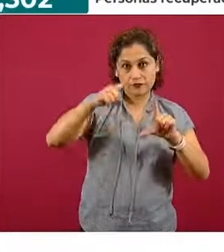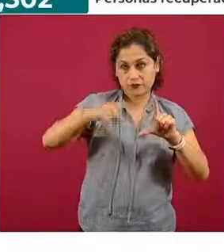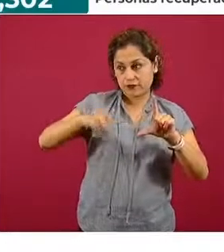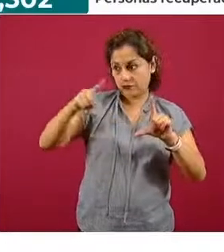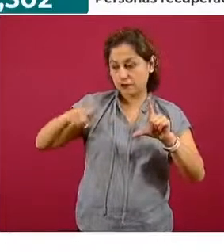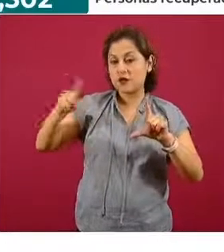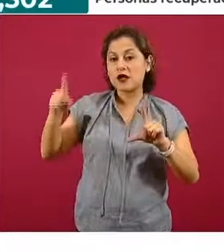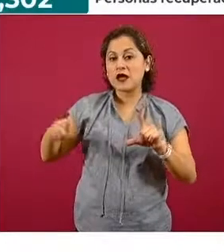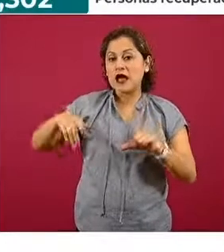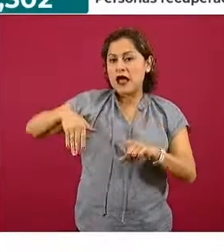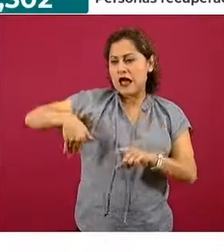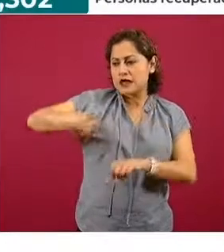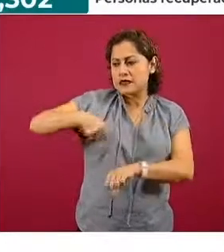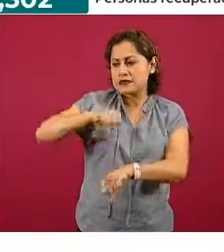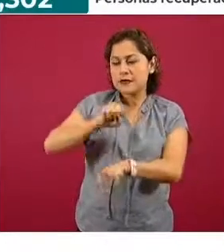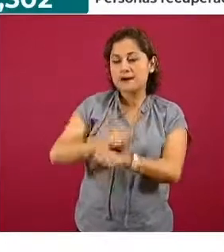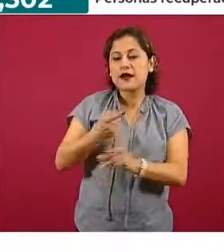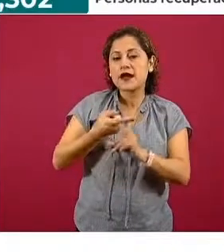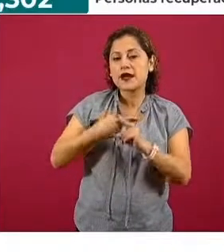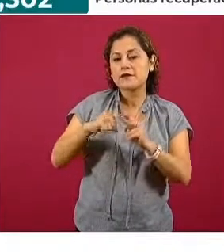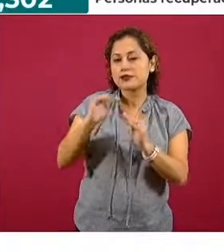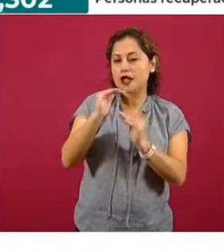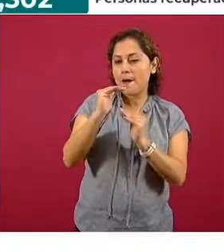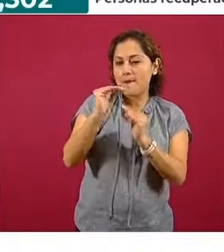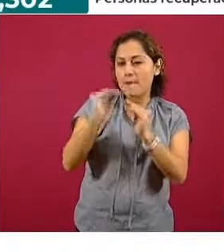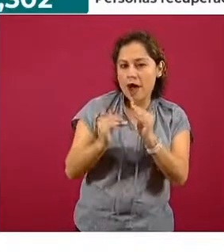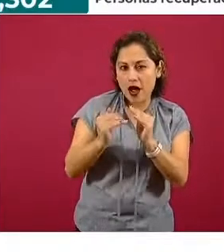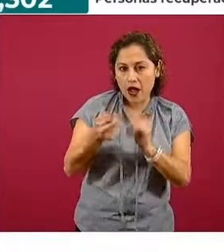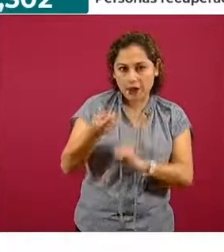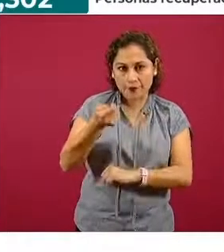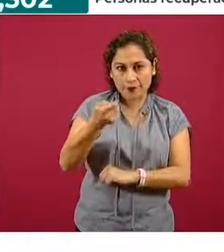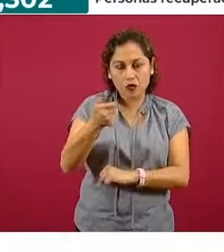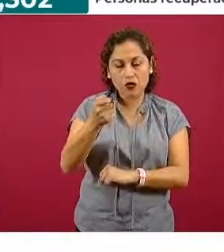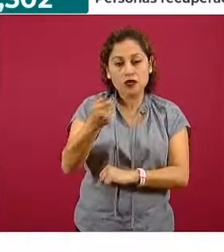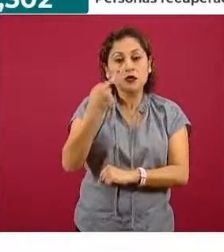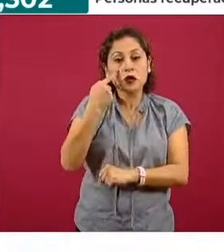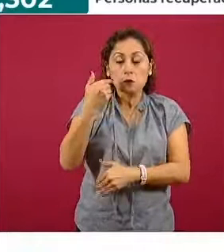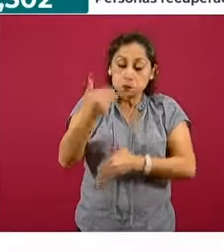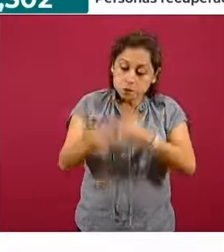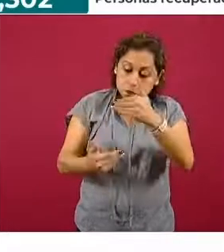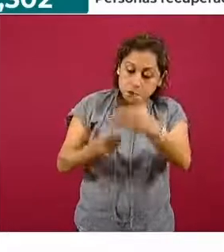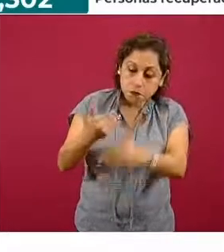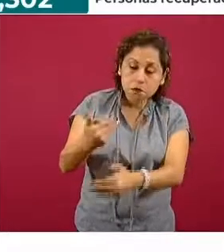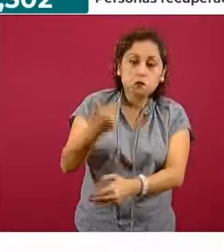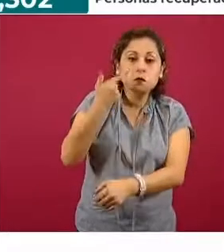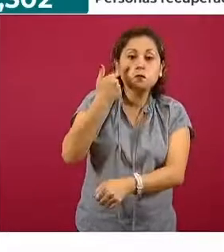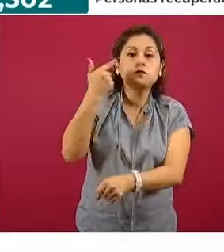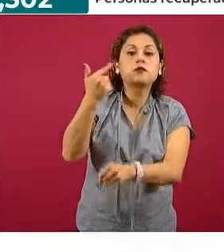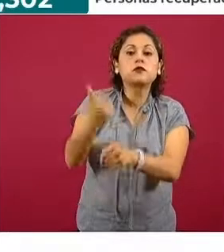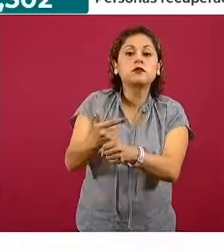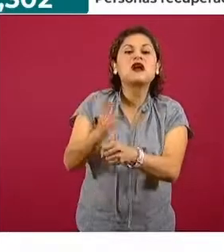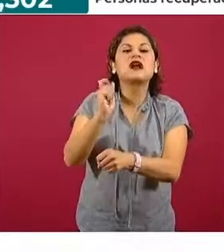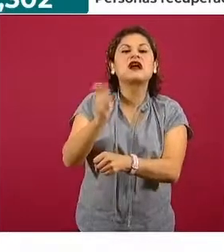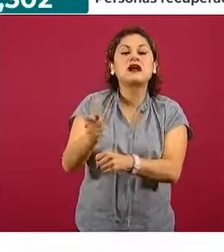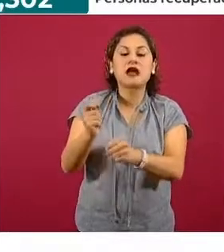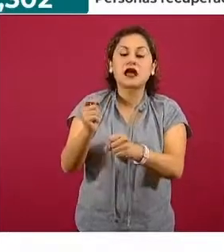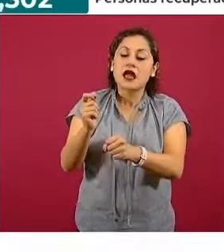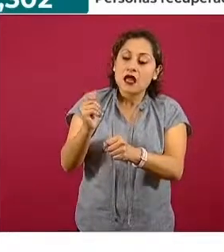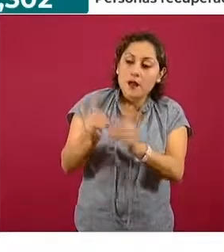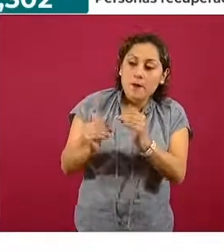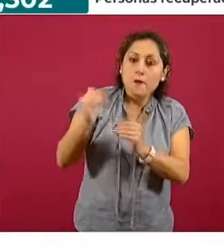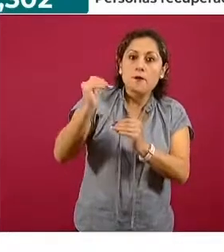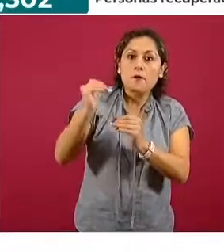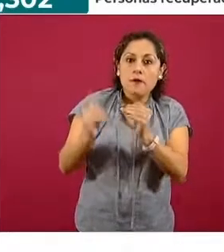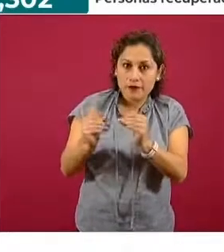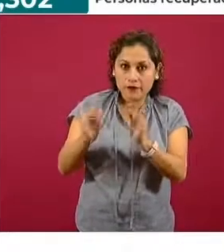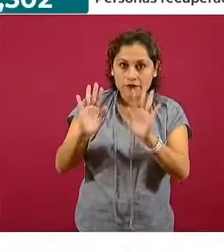iniciado con un ligero descenso. Ya veíamos que en la medida de que los días transcurrieran, este descenso iba a disminuir. Y